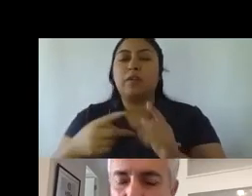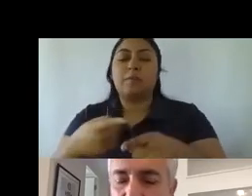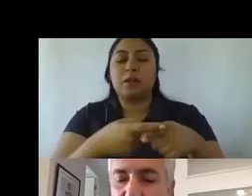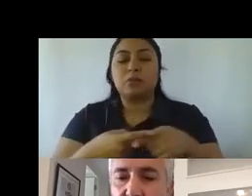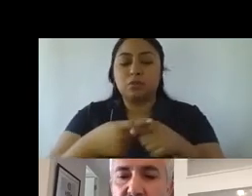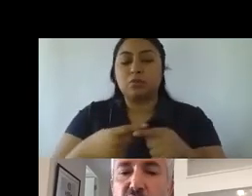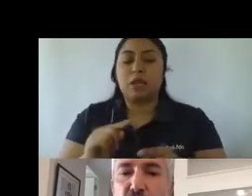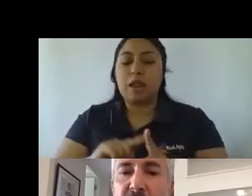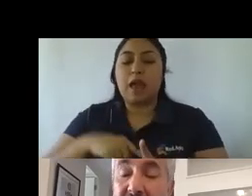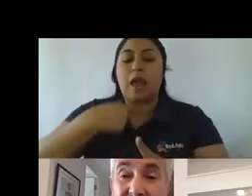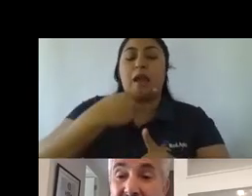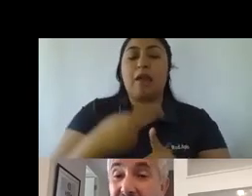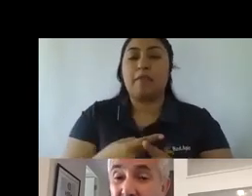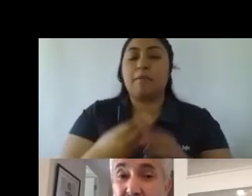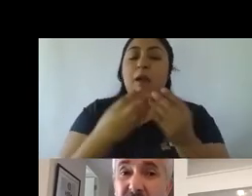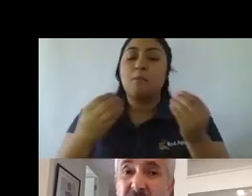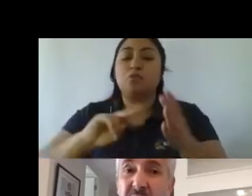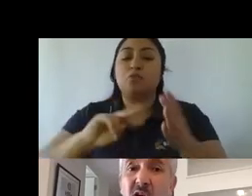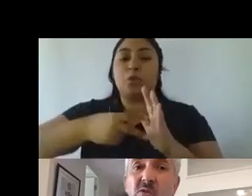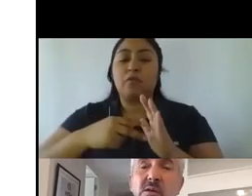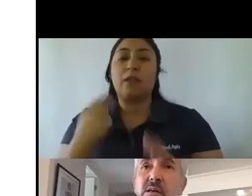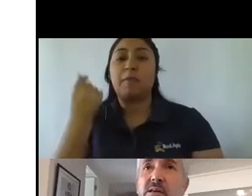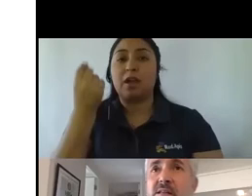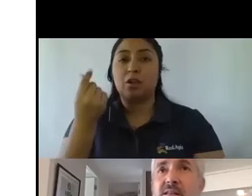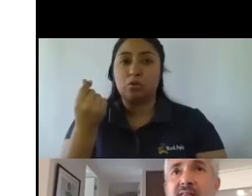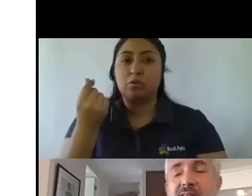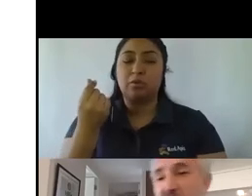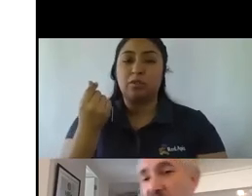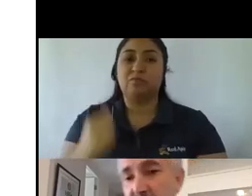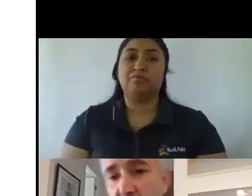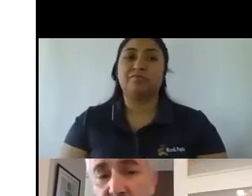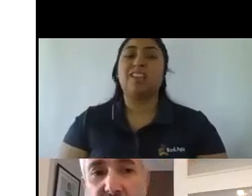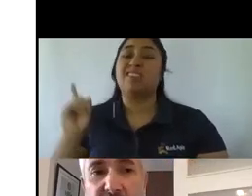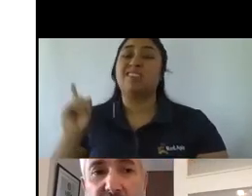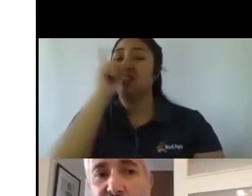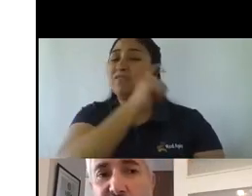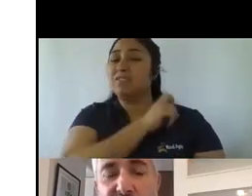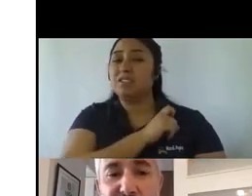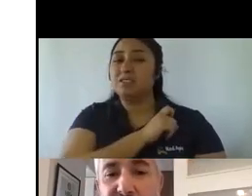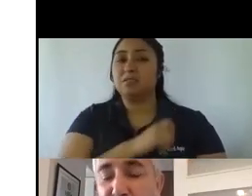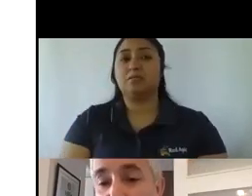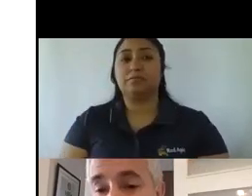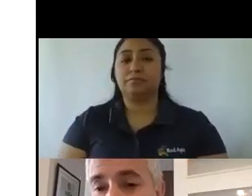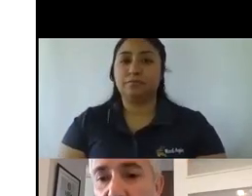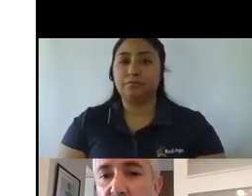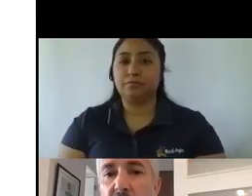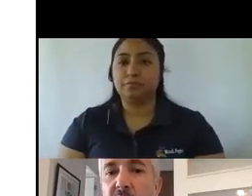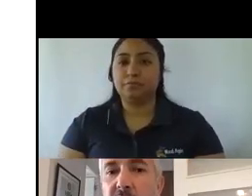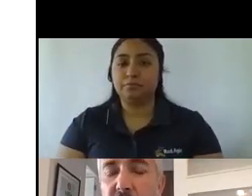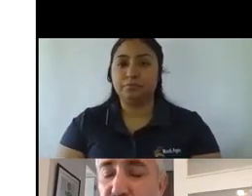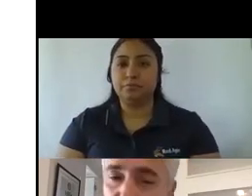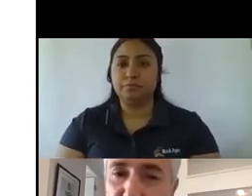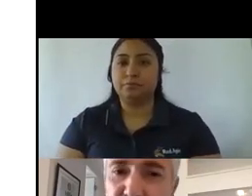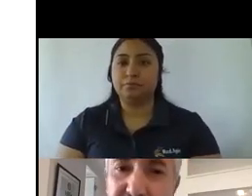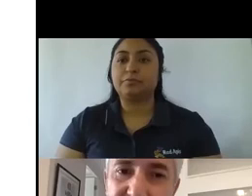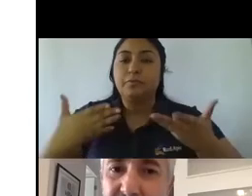mucha tensión económica. Eso es fregado y si lo llevamos ahora a nuestra industria, digamos, a lo que